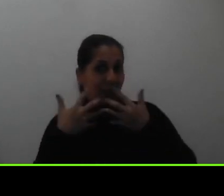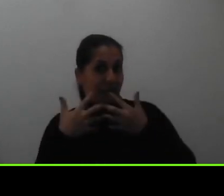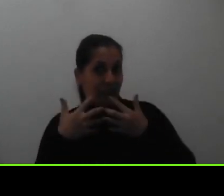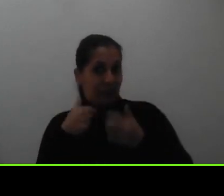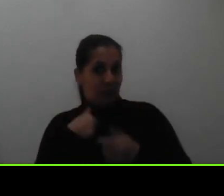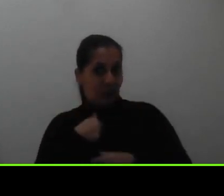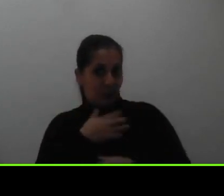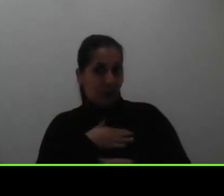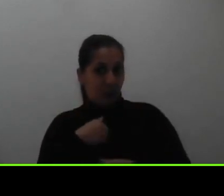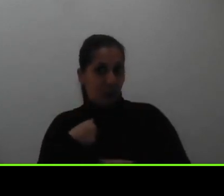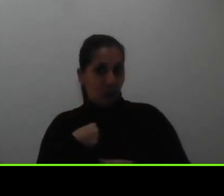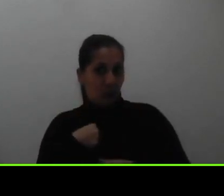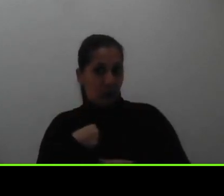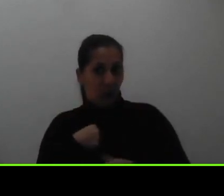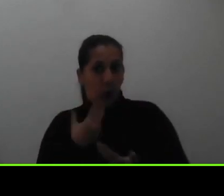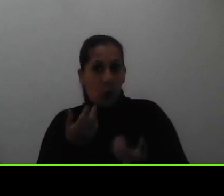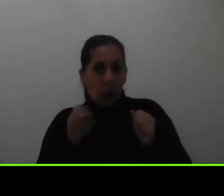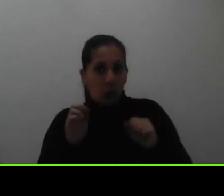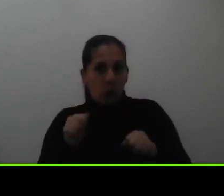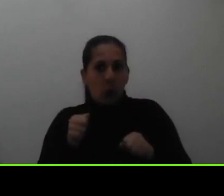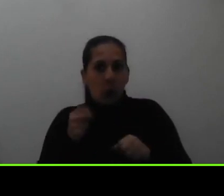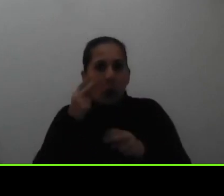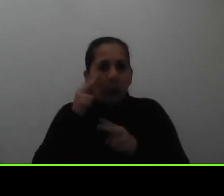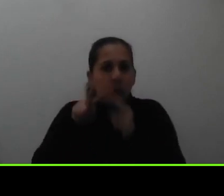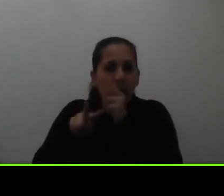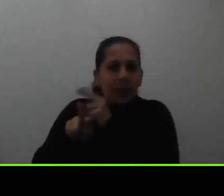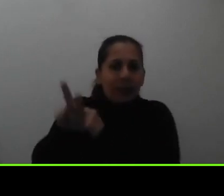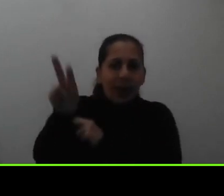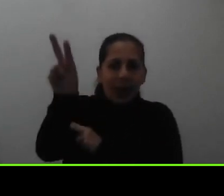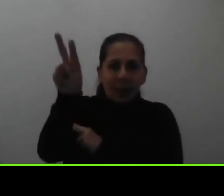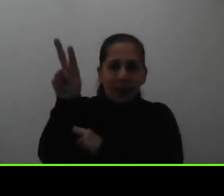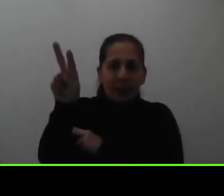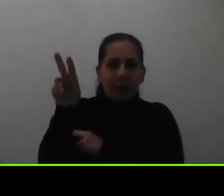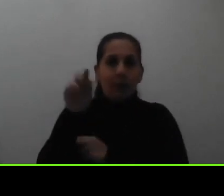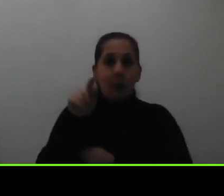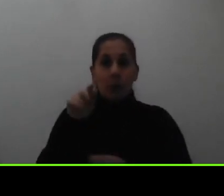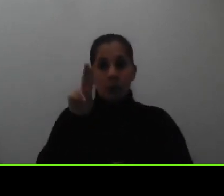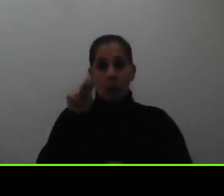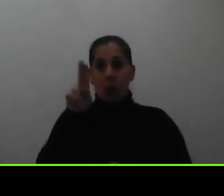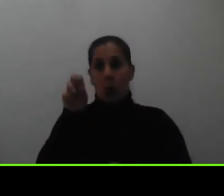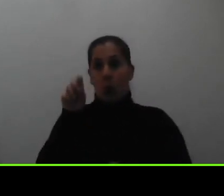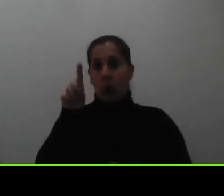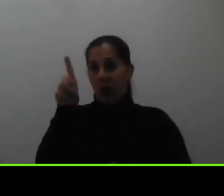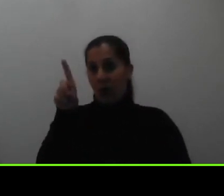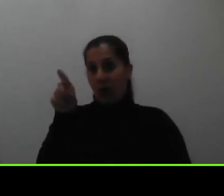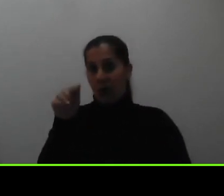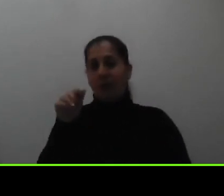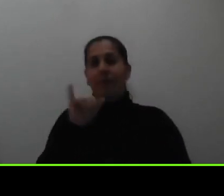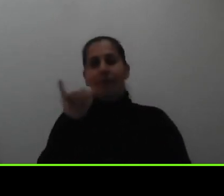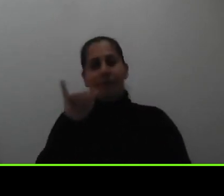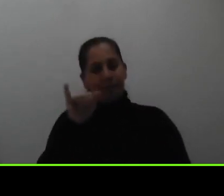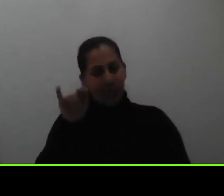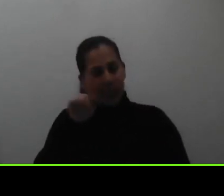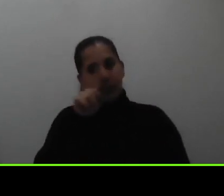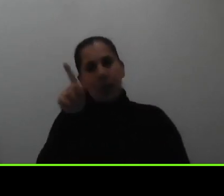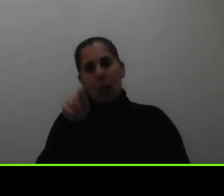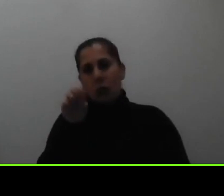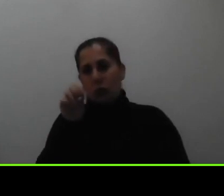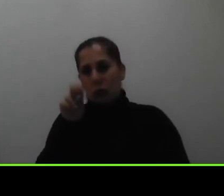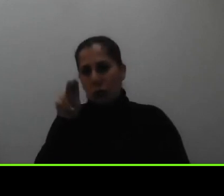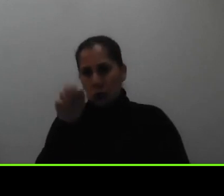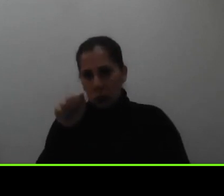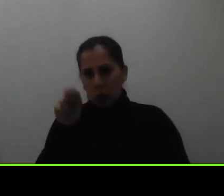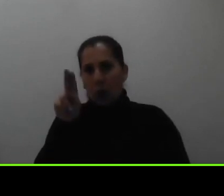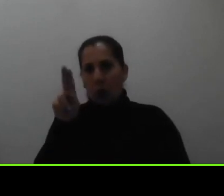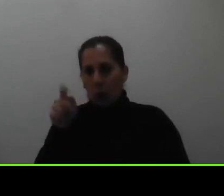gustan y cómo nos podemos visualizar la UNED en su página tiene en la misma zona U que les he estado repitiendo durante